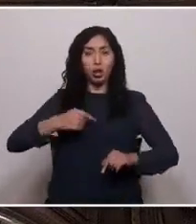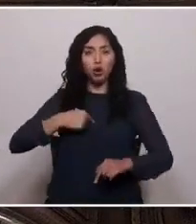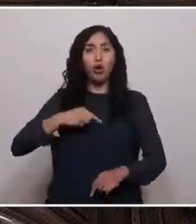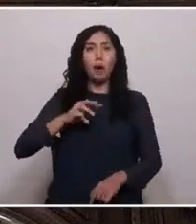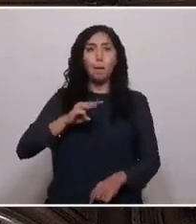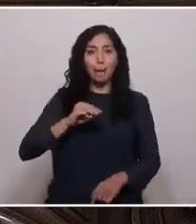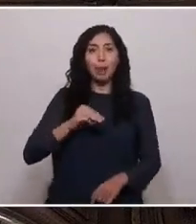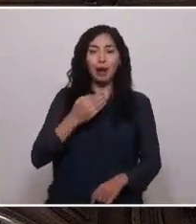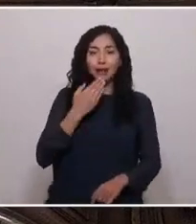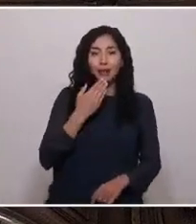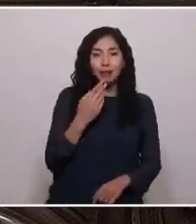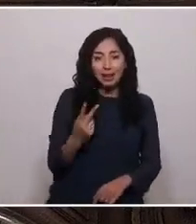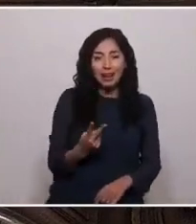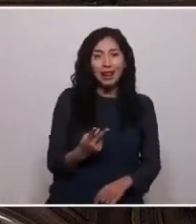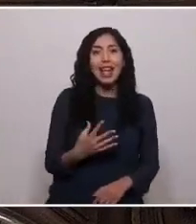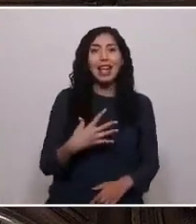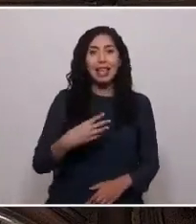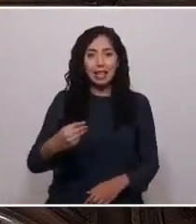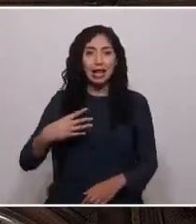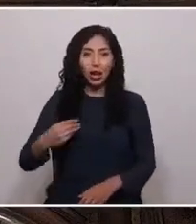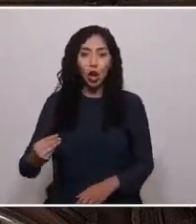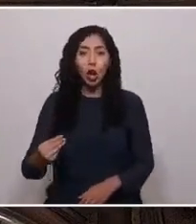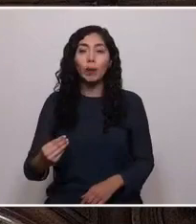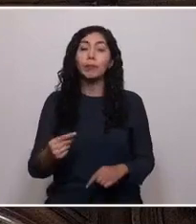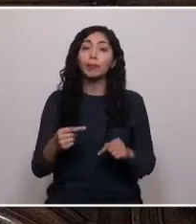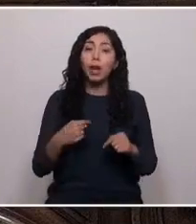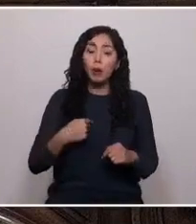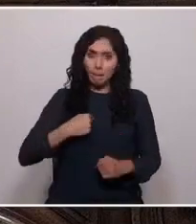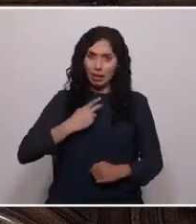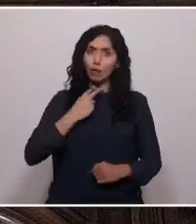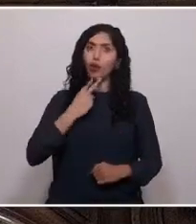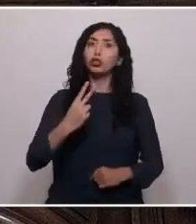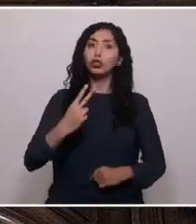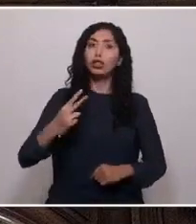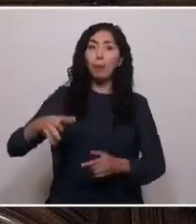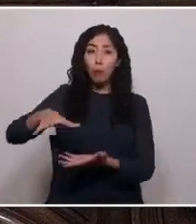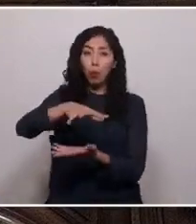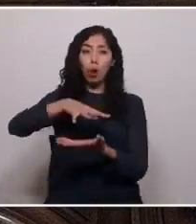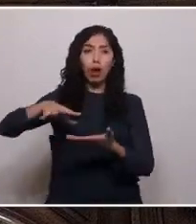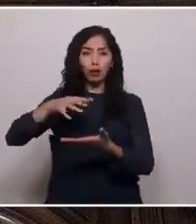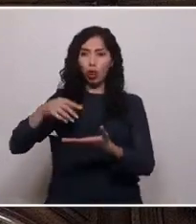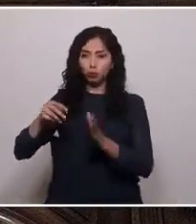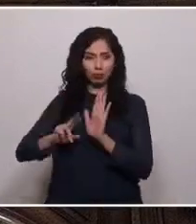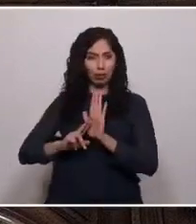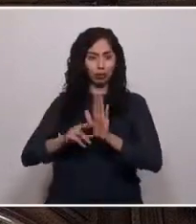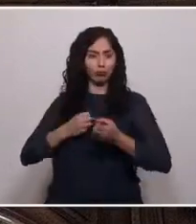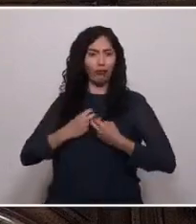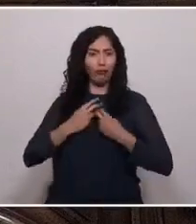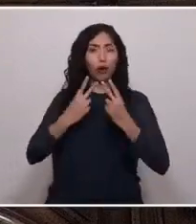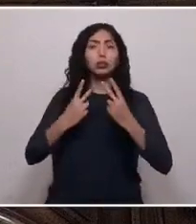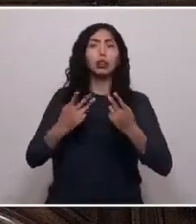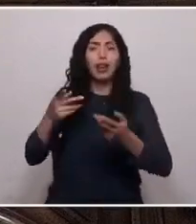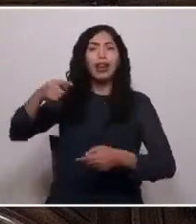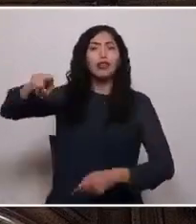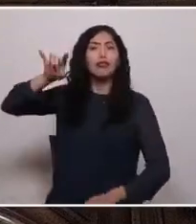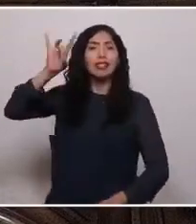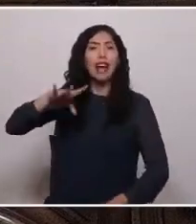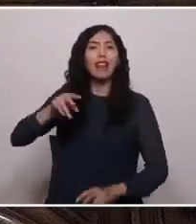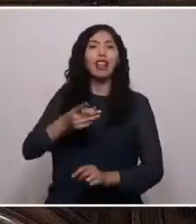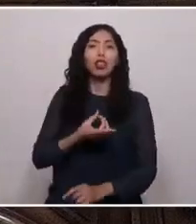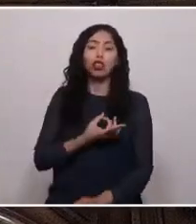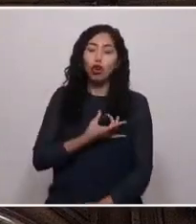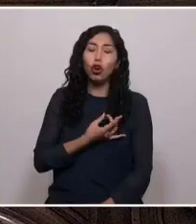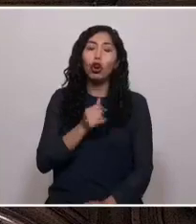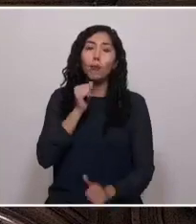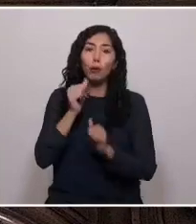Hualen Ñancupil. Mi voz se levanta desde el pueblo que sabe del dolor y la pobreza. Me reivindico como